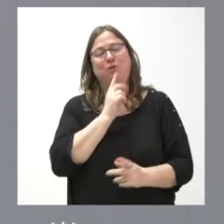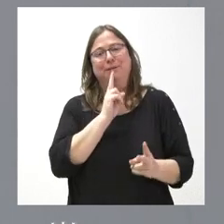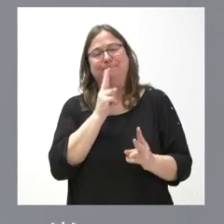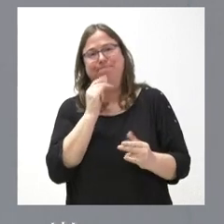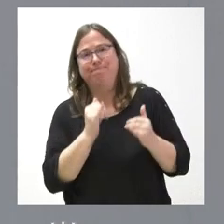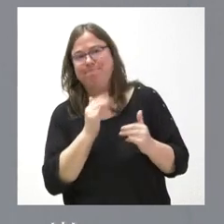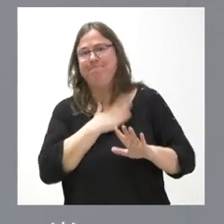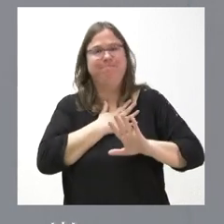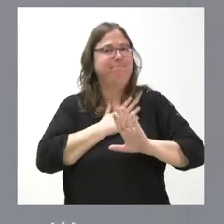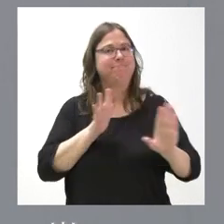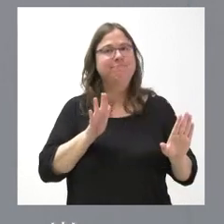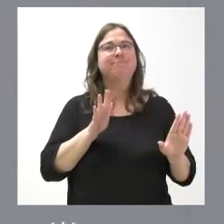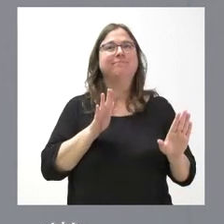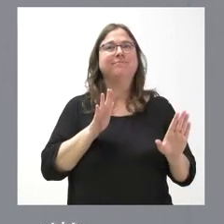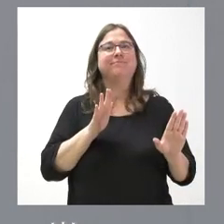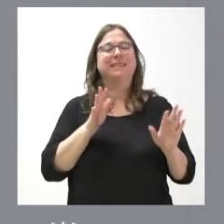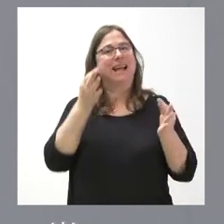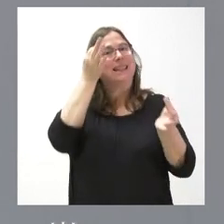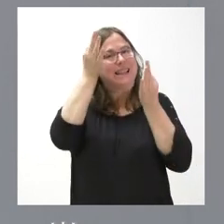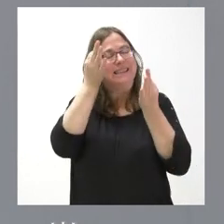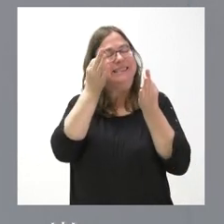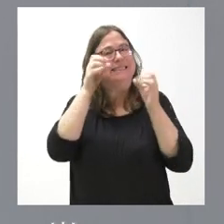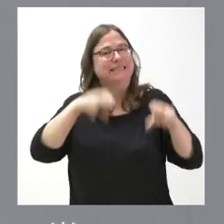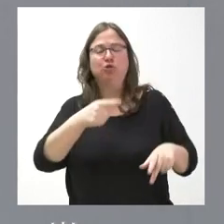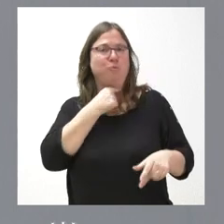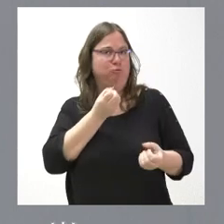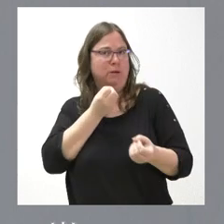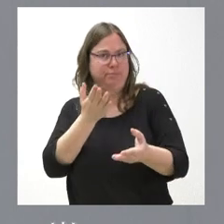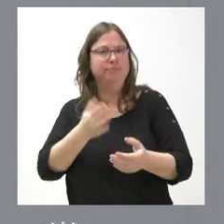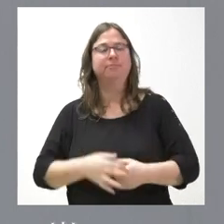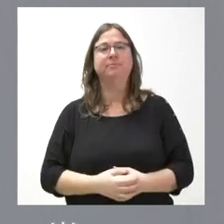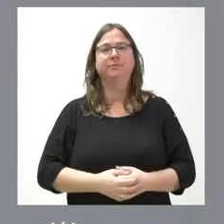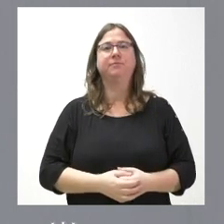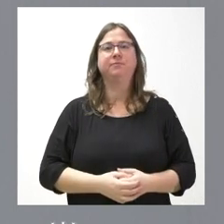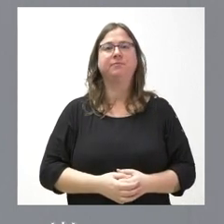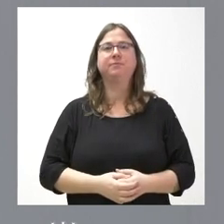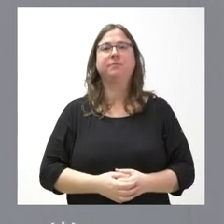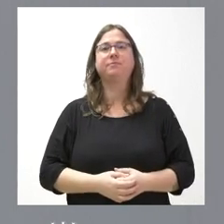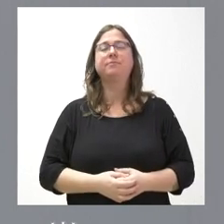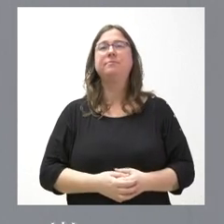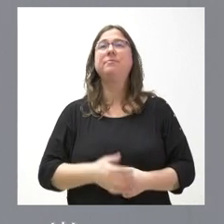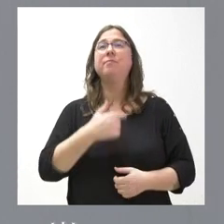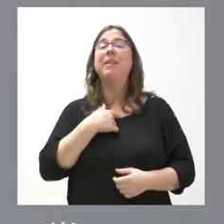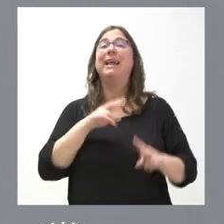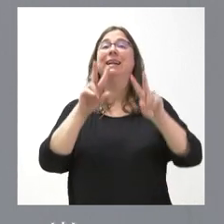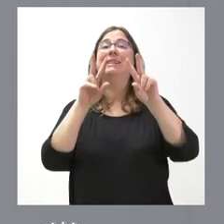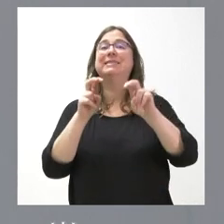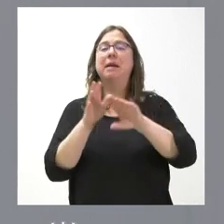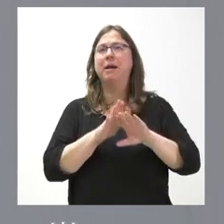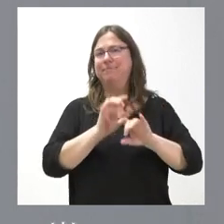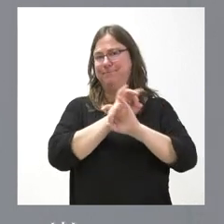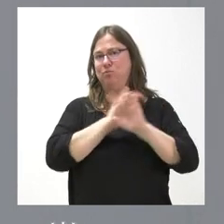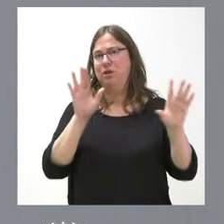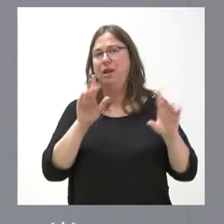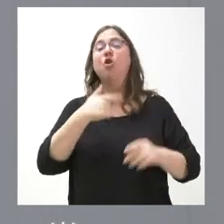impreciso respecto de esta cuestión y no se la puedo señalar. El tema, claramente, de